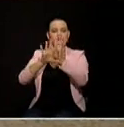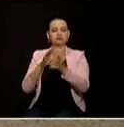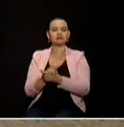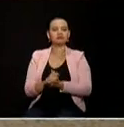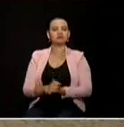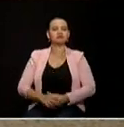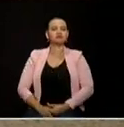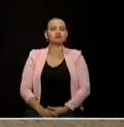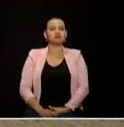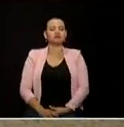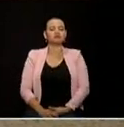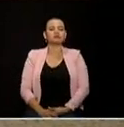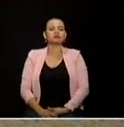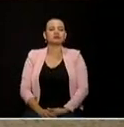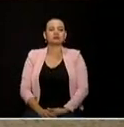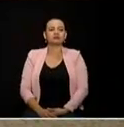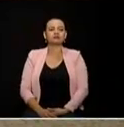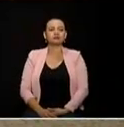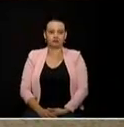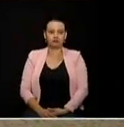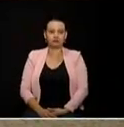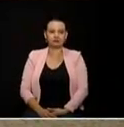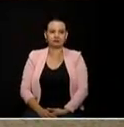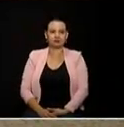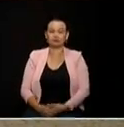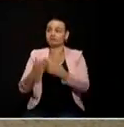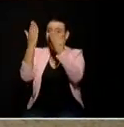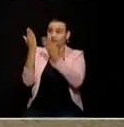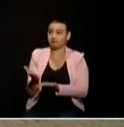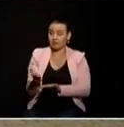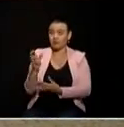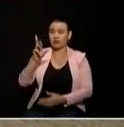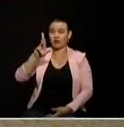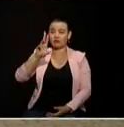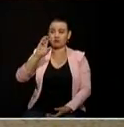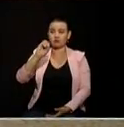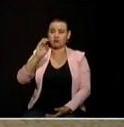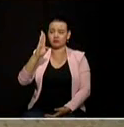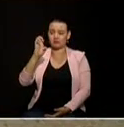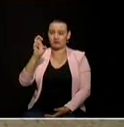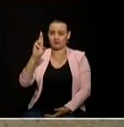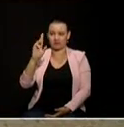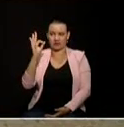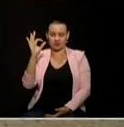de su turno hay dentro de la bolsa dos balotas la 3 y las 5